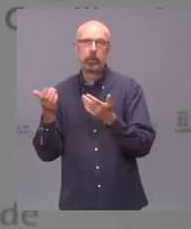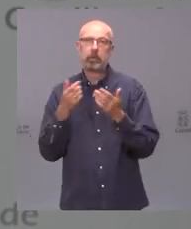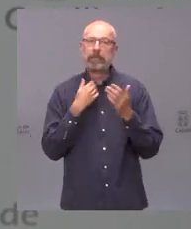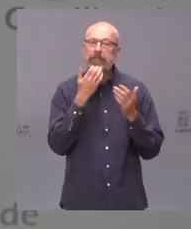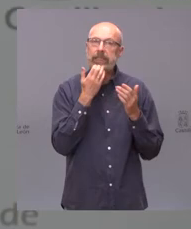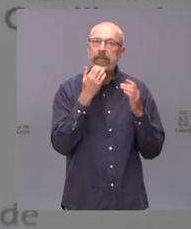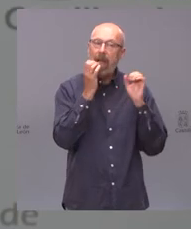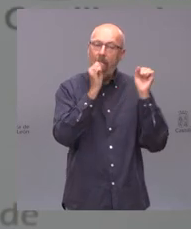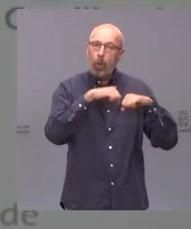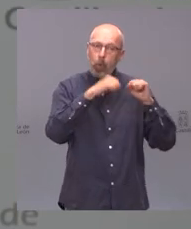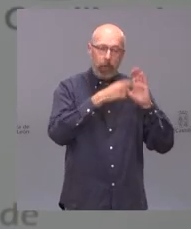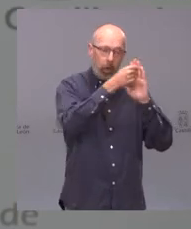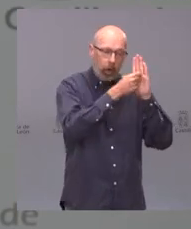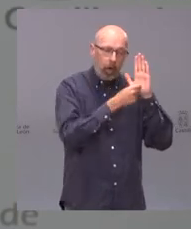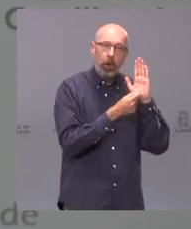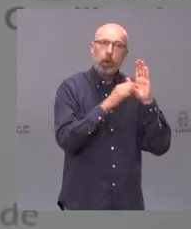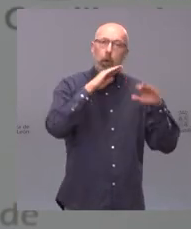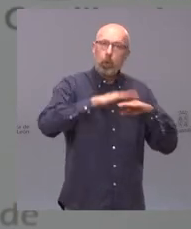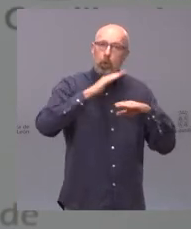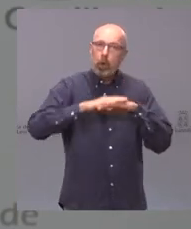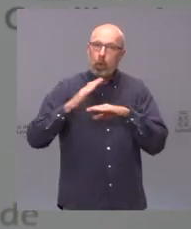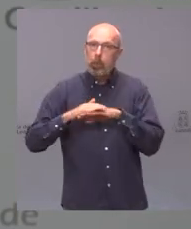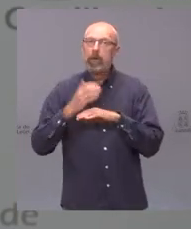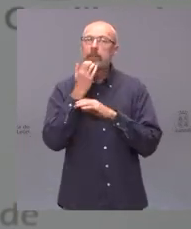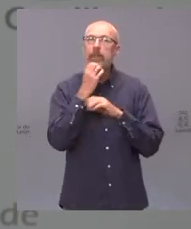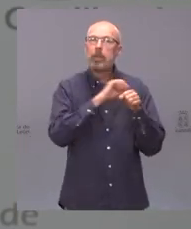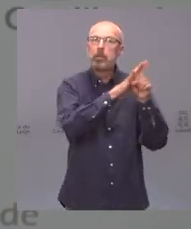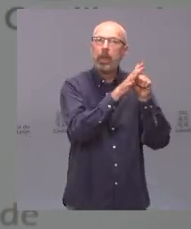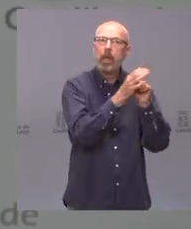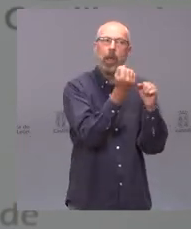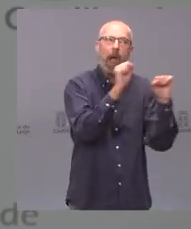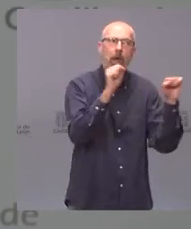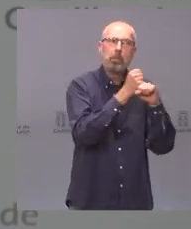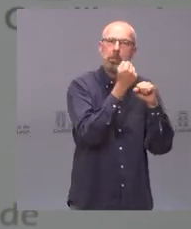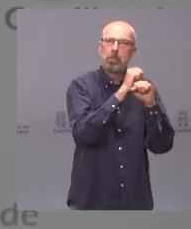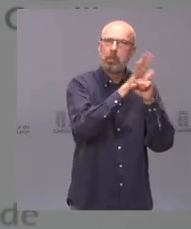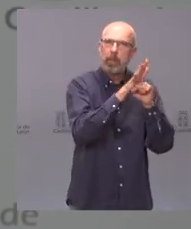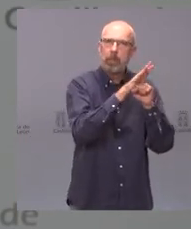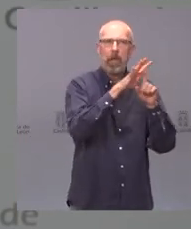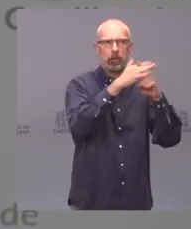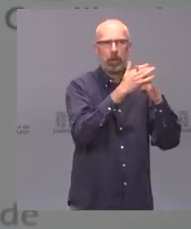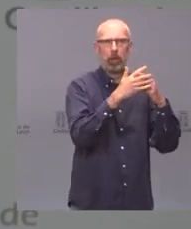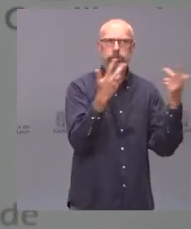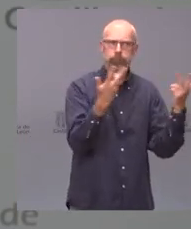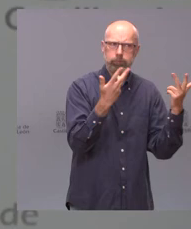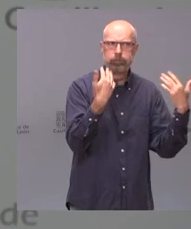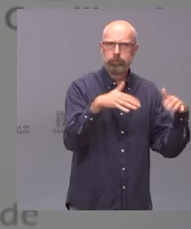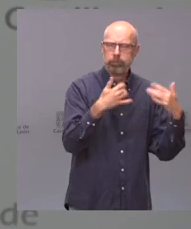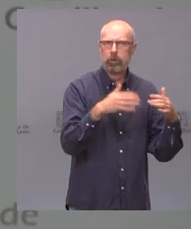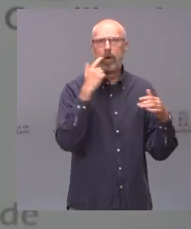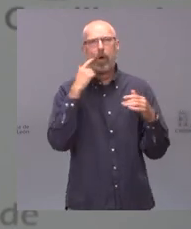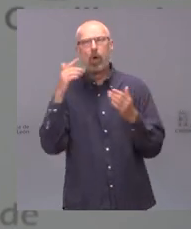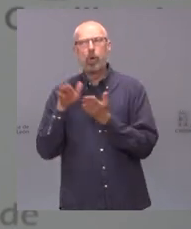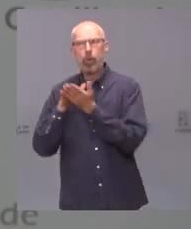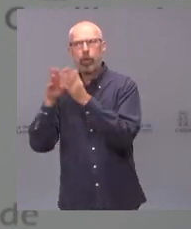mundial ha podido con este gobierno ni una moción injusta y sin motivo del PSOE ha podido con este gobierno tengo plena confianza en que tiene que acabar la